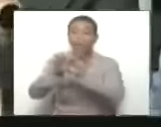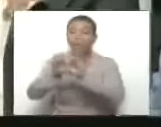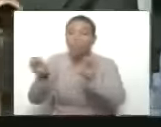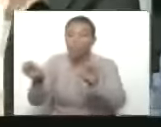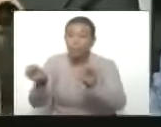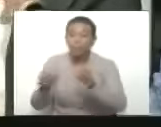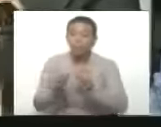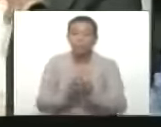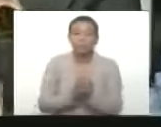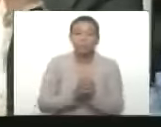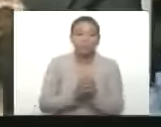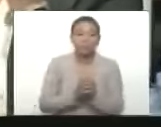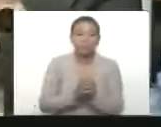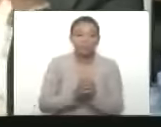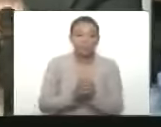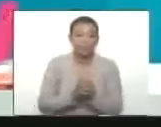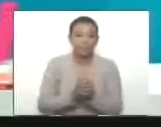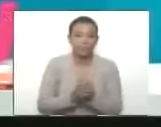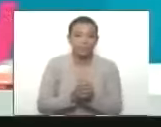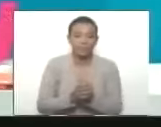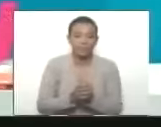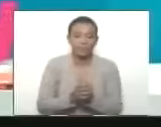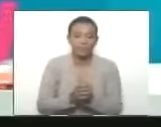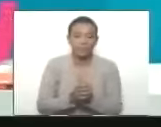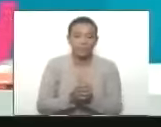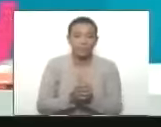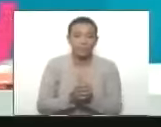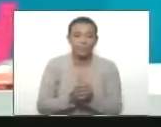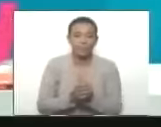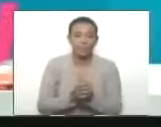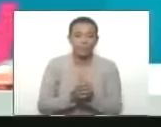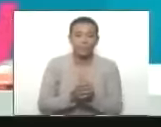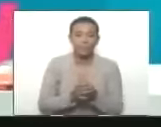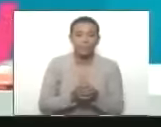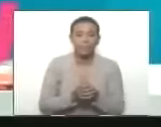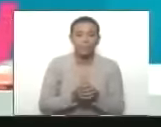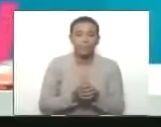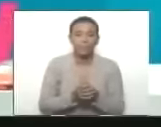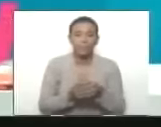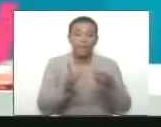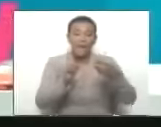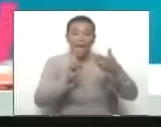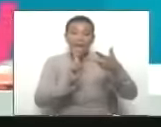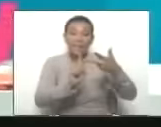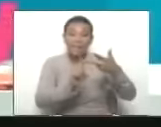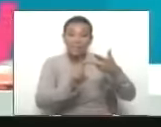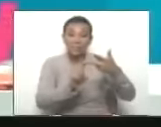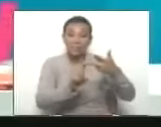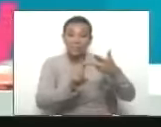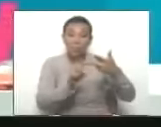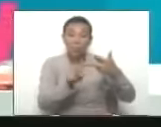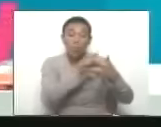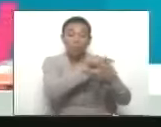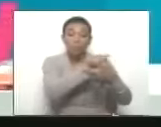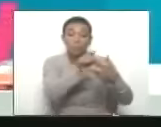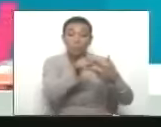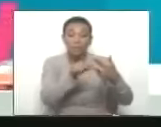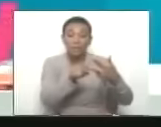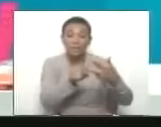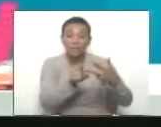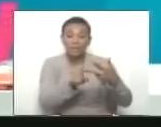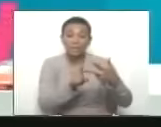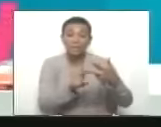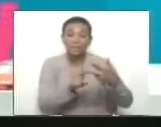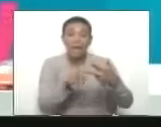Importada de Alemania, Wickelmann-Ángel. En tercer lugar, tercer vértice, atención